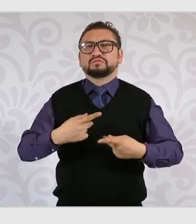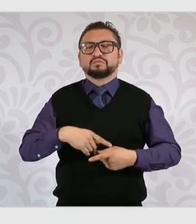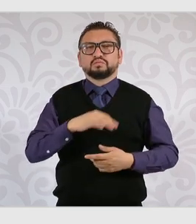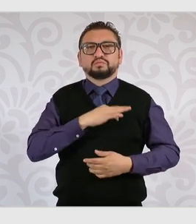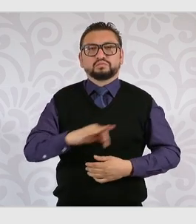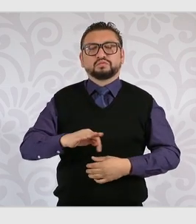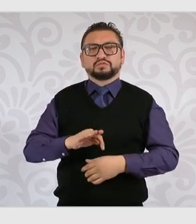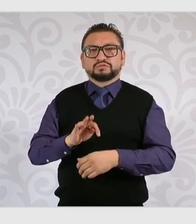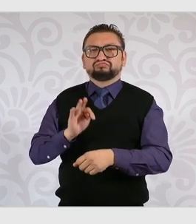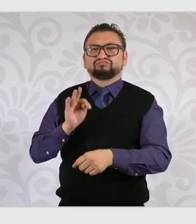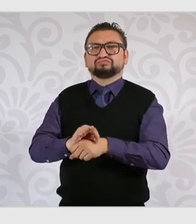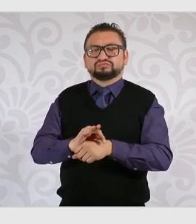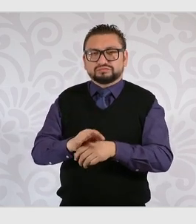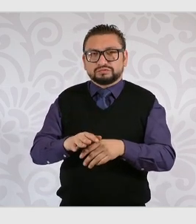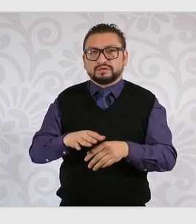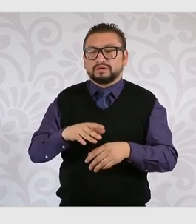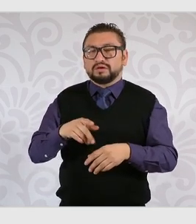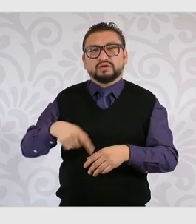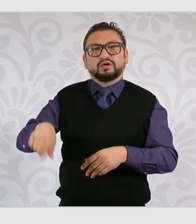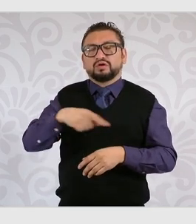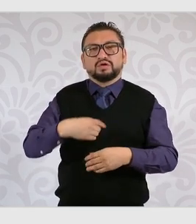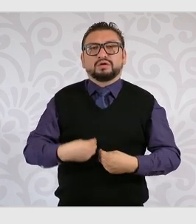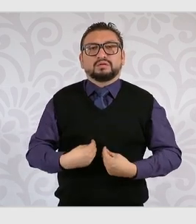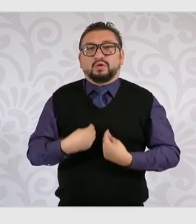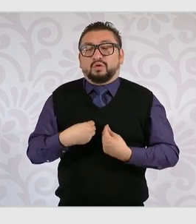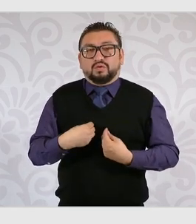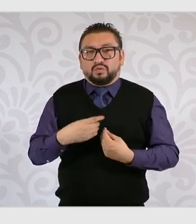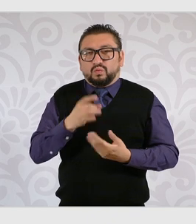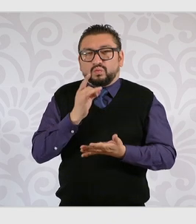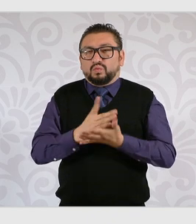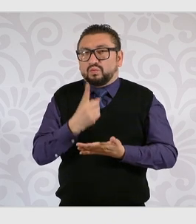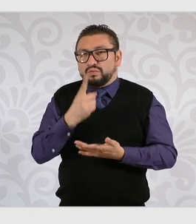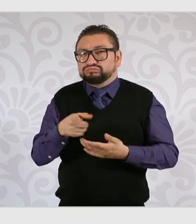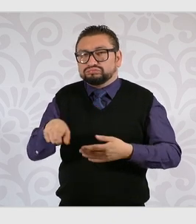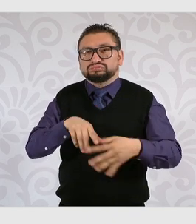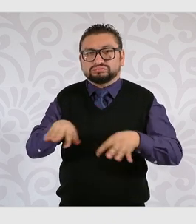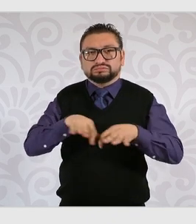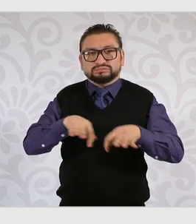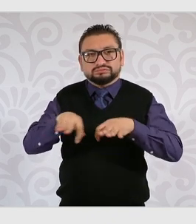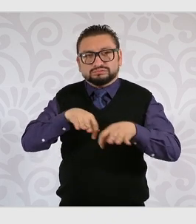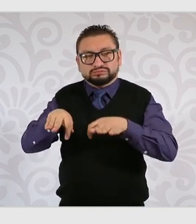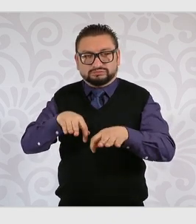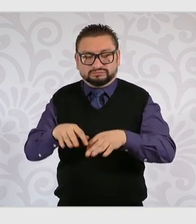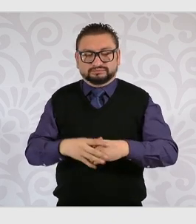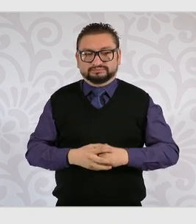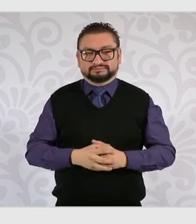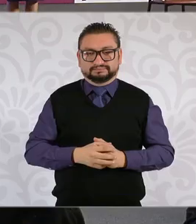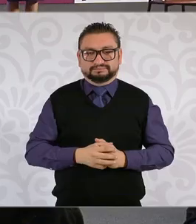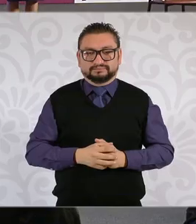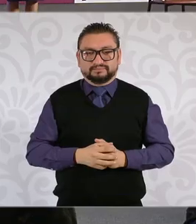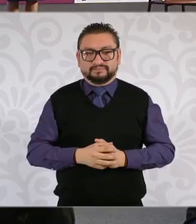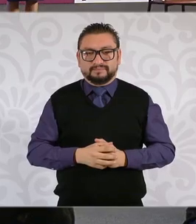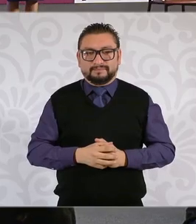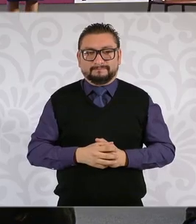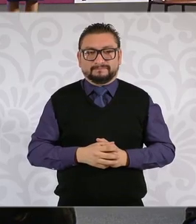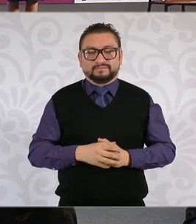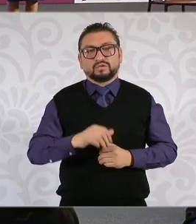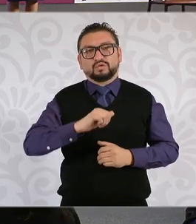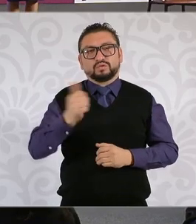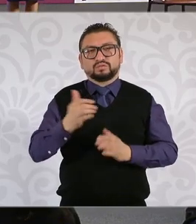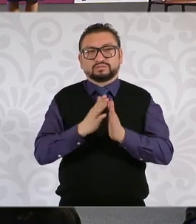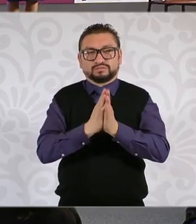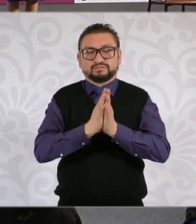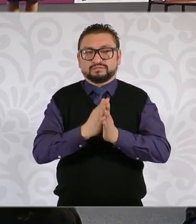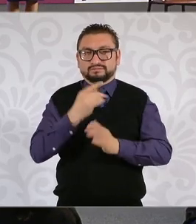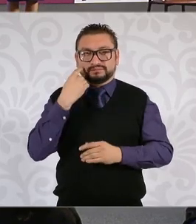tener su fuente de ingresos principal o única a través de este tipo de trabajos. Siguiente, por favor. En